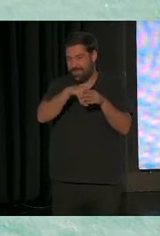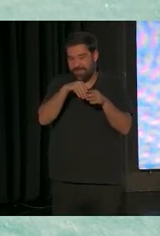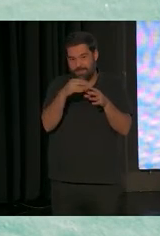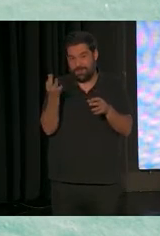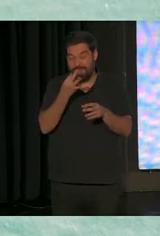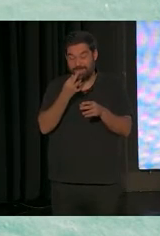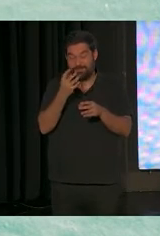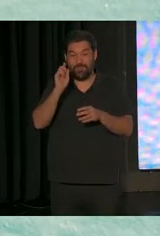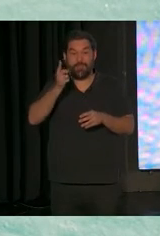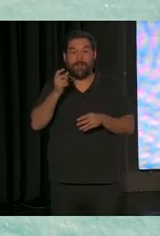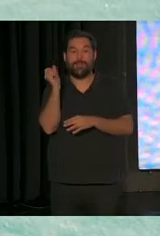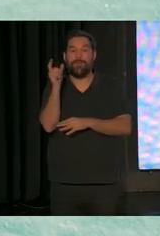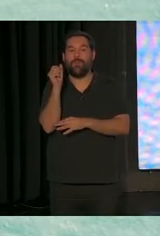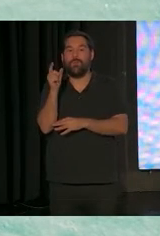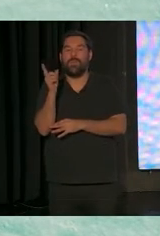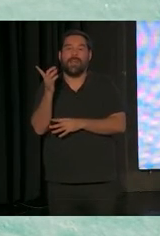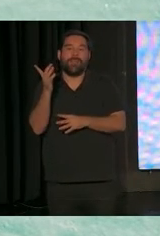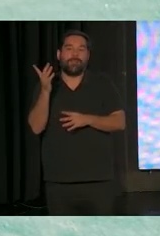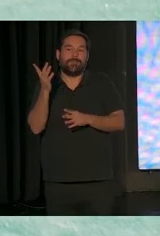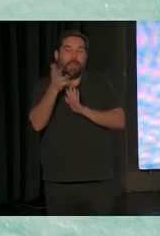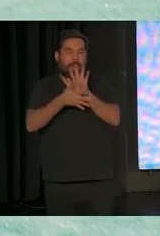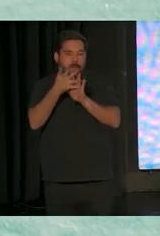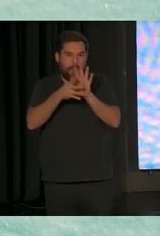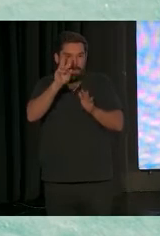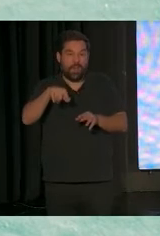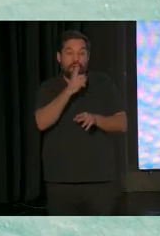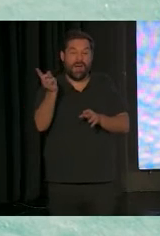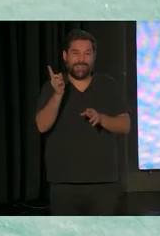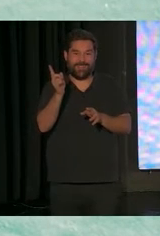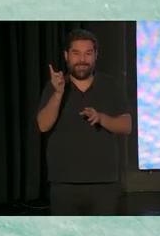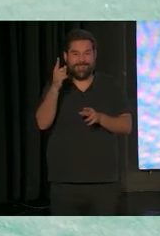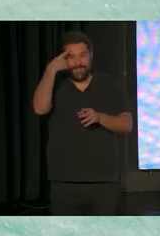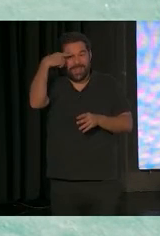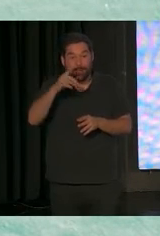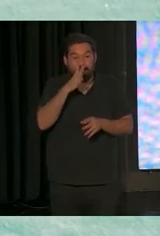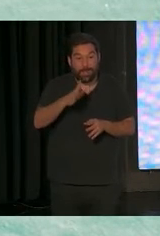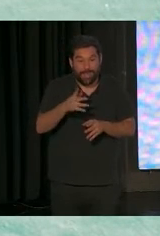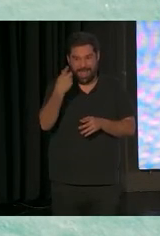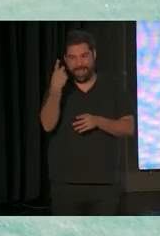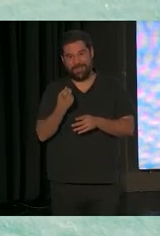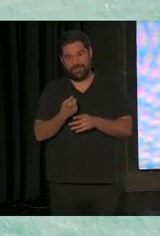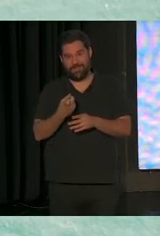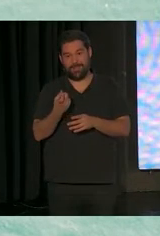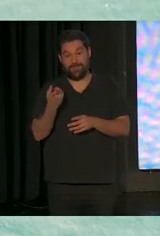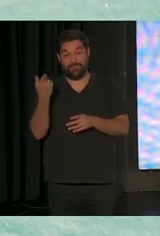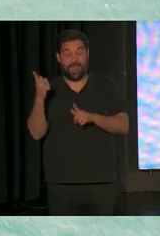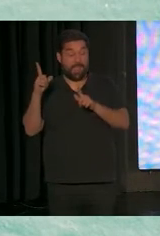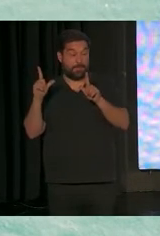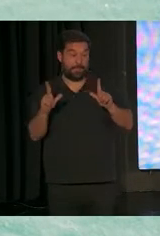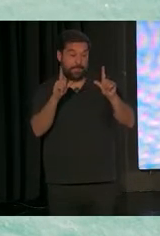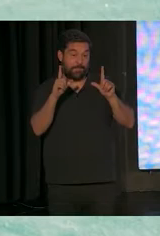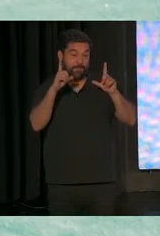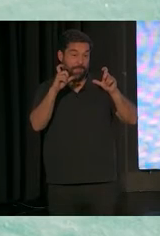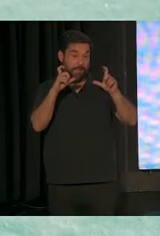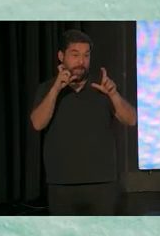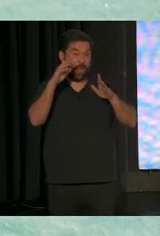rutinas, es saber el cómo y por qué utilizamos las rutinas. Y sobre todo, la última imagen. Lo importante